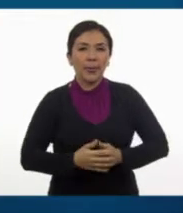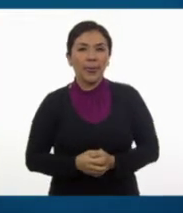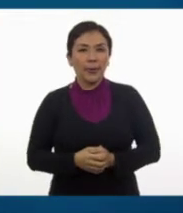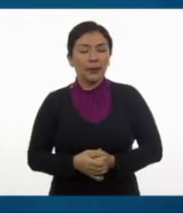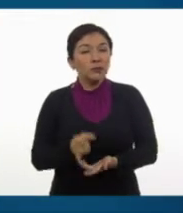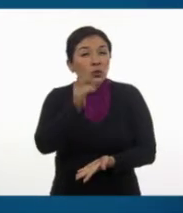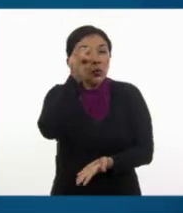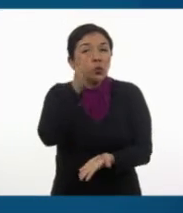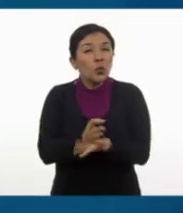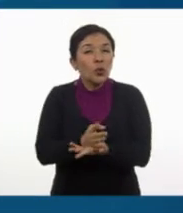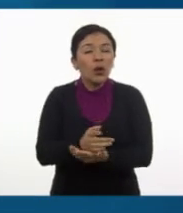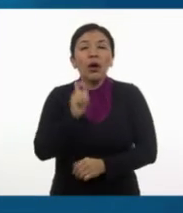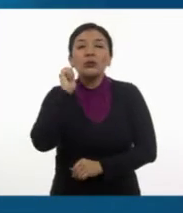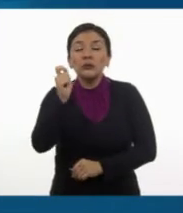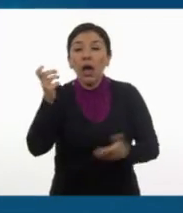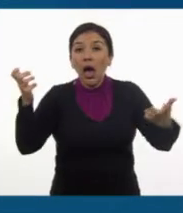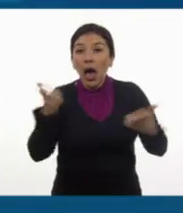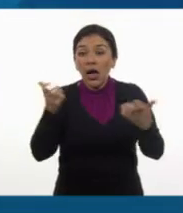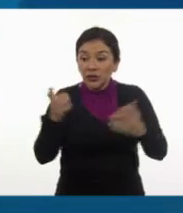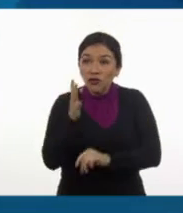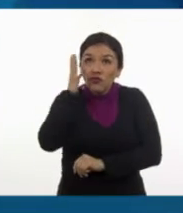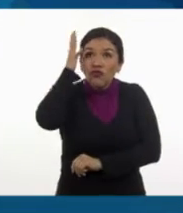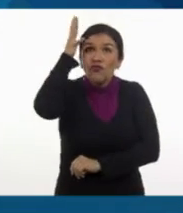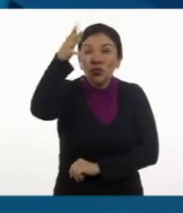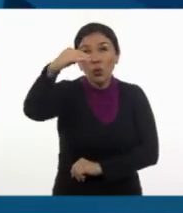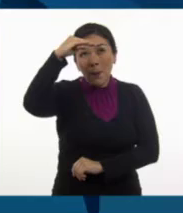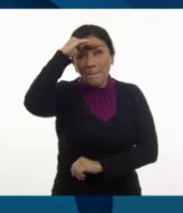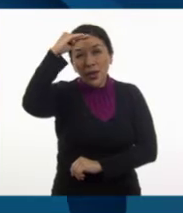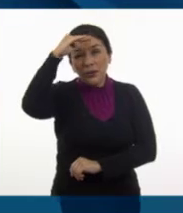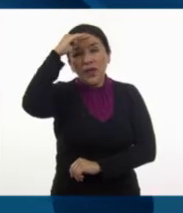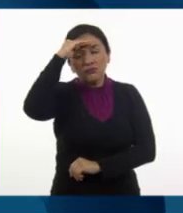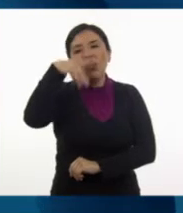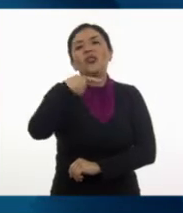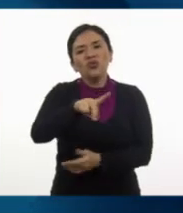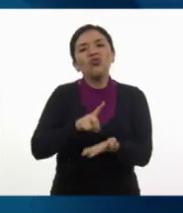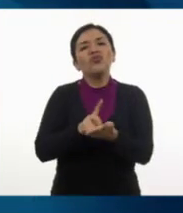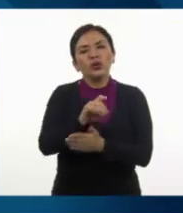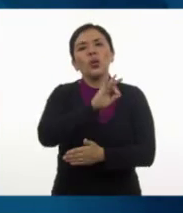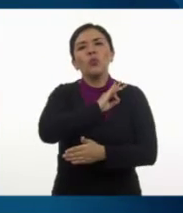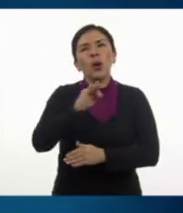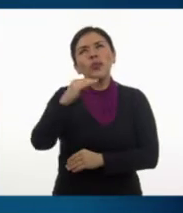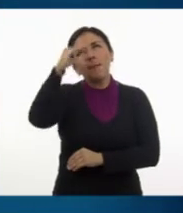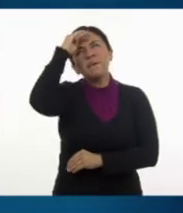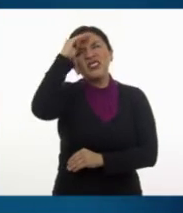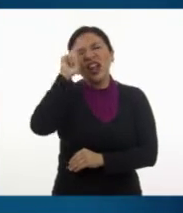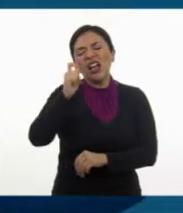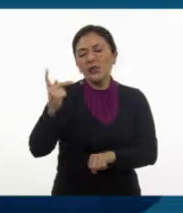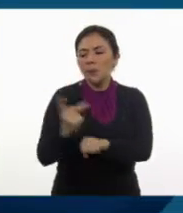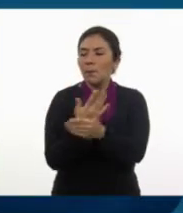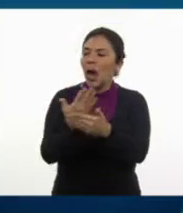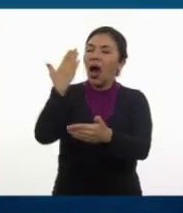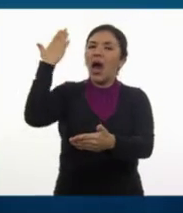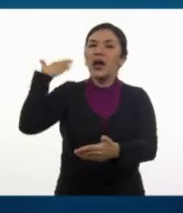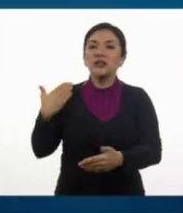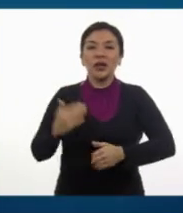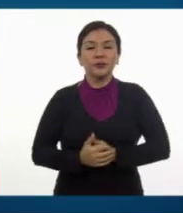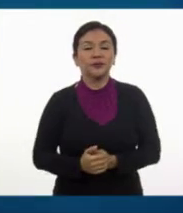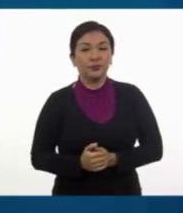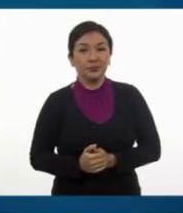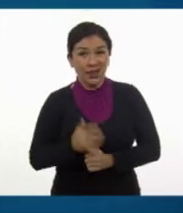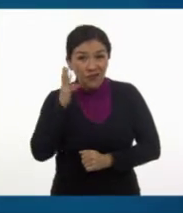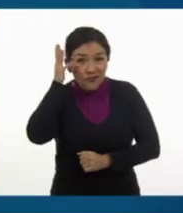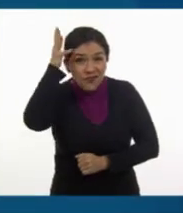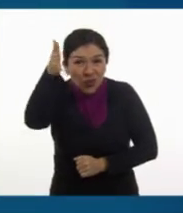Solamente aquel que construye el futuro, tiene derecho a juzgar el pasado. El